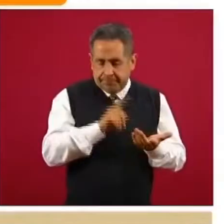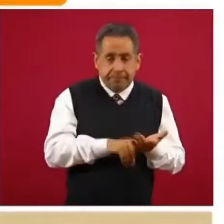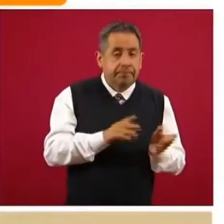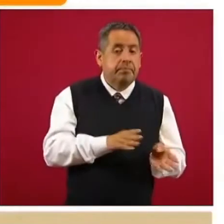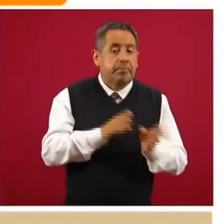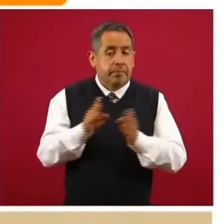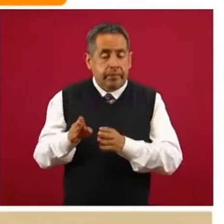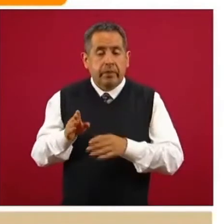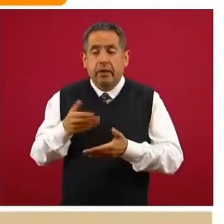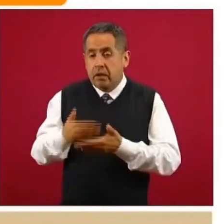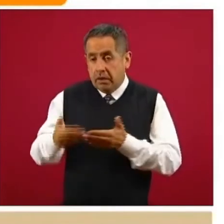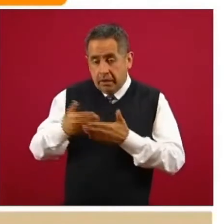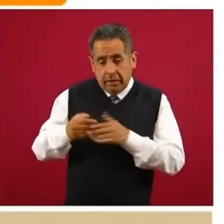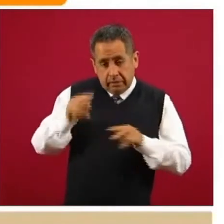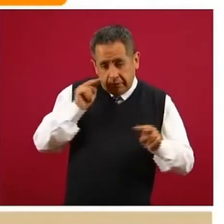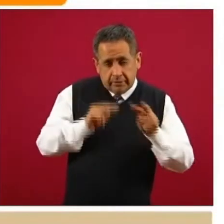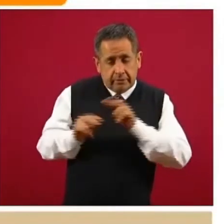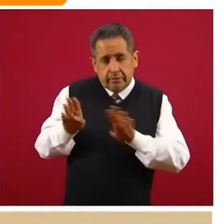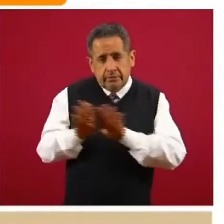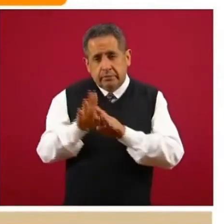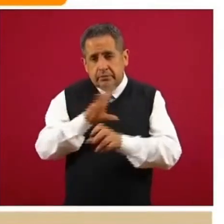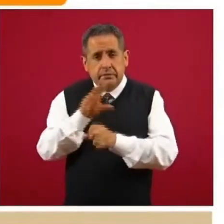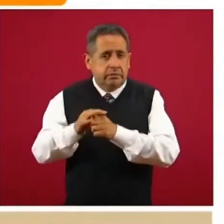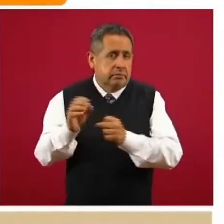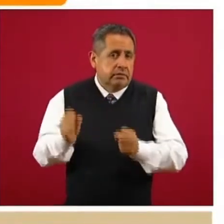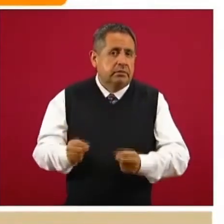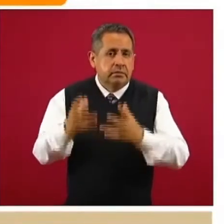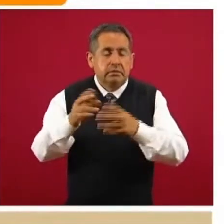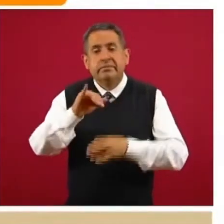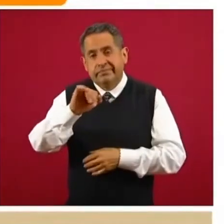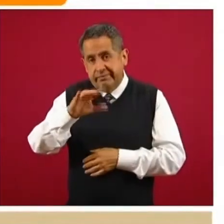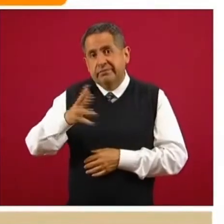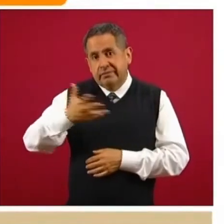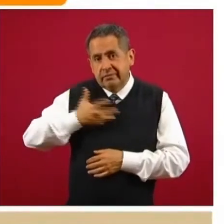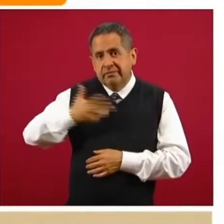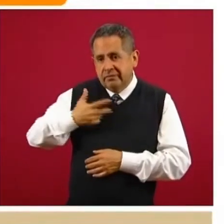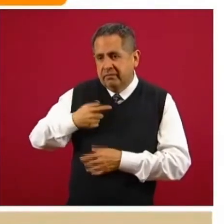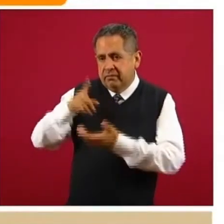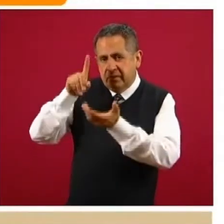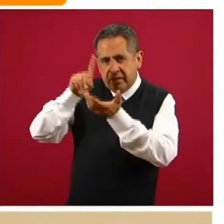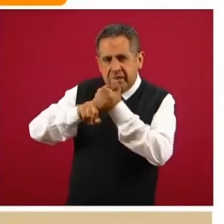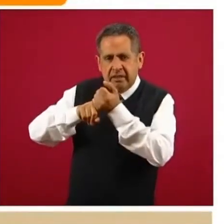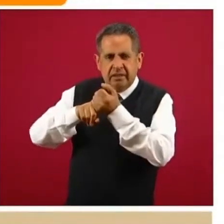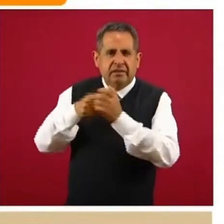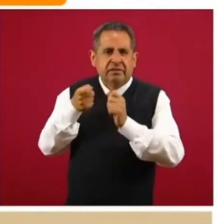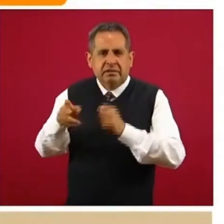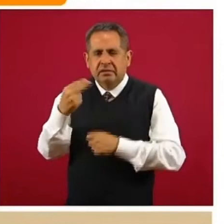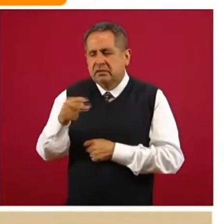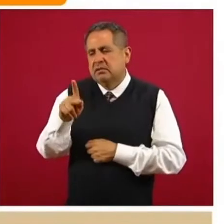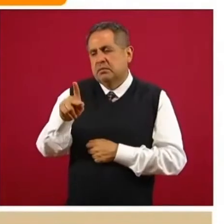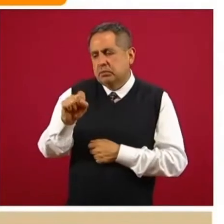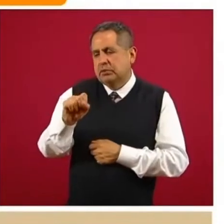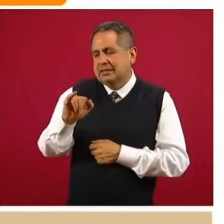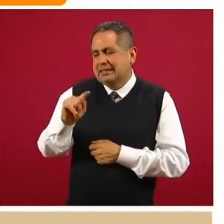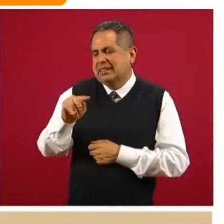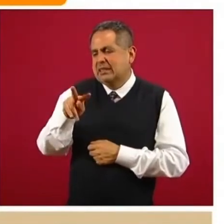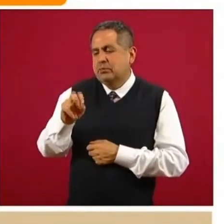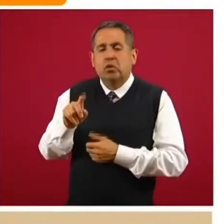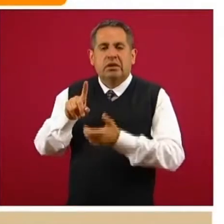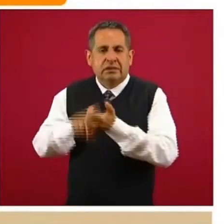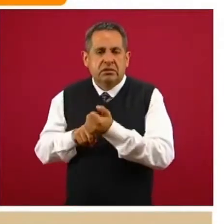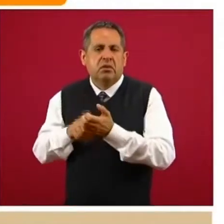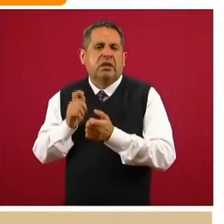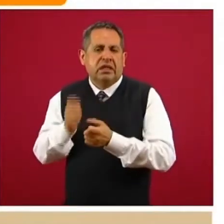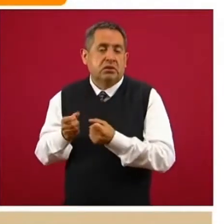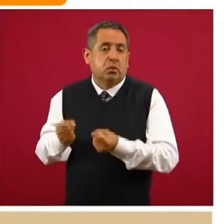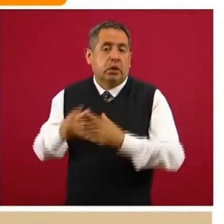de hoy, actualizamos la cantidad de personas que sí llevan positivo a la prueba y por lo tanto son los casos acumulados hasta el momento